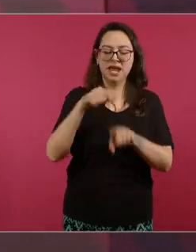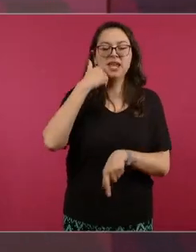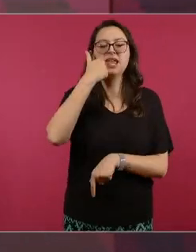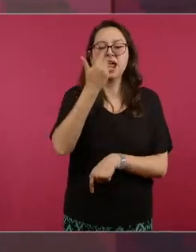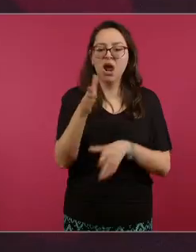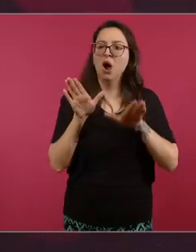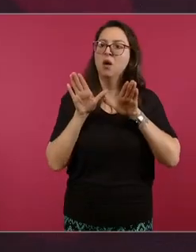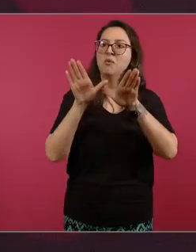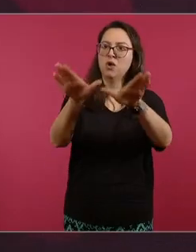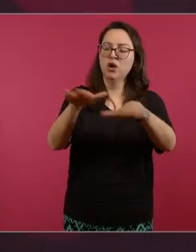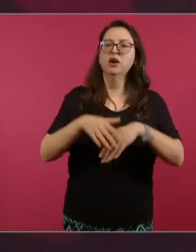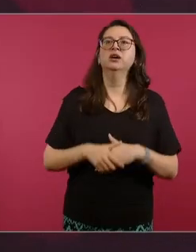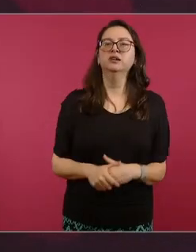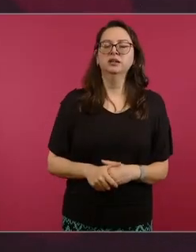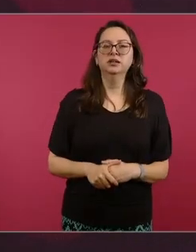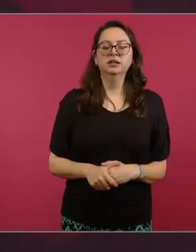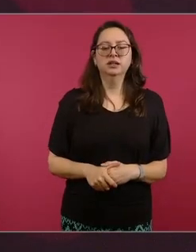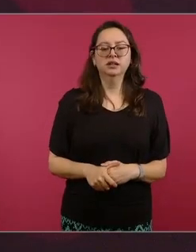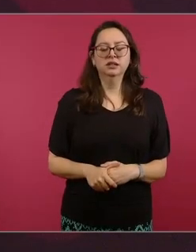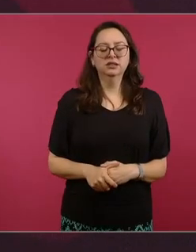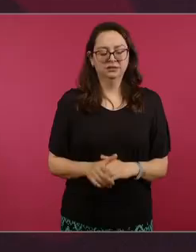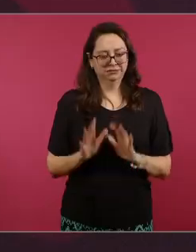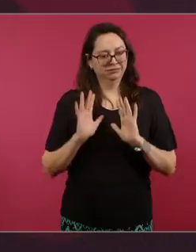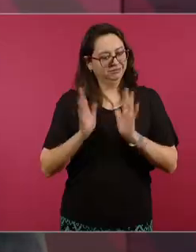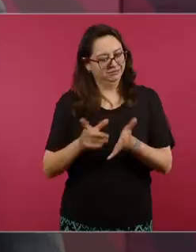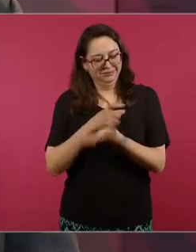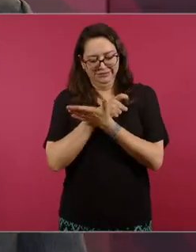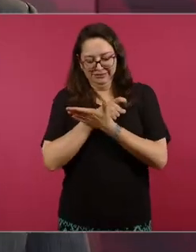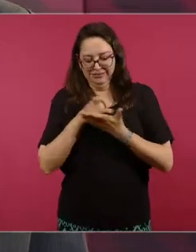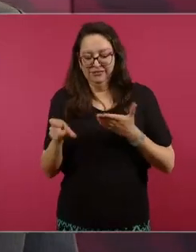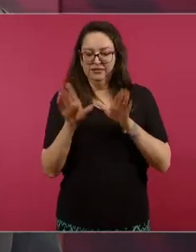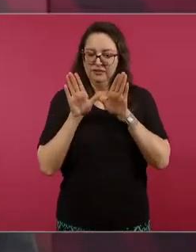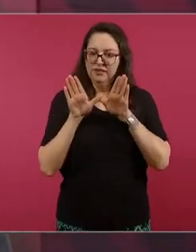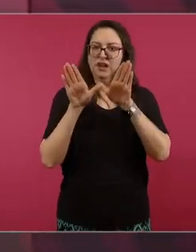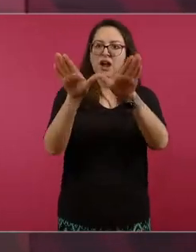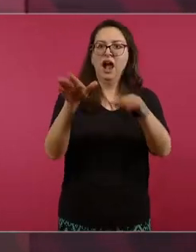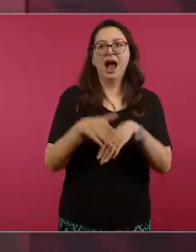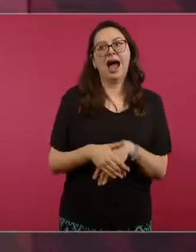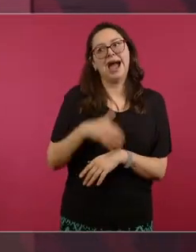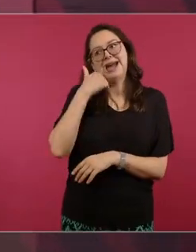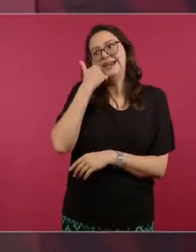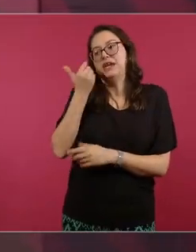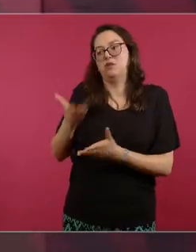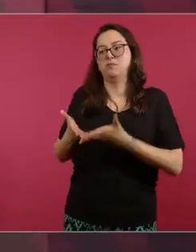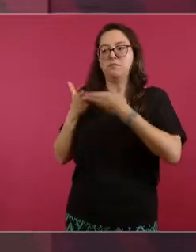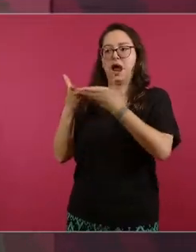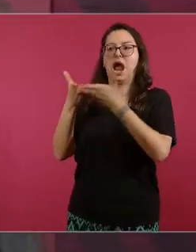y luego ya se tiene el avión me falta el yate